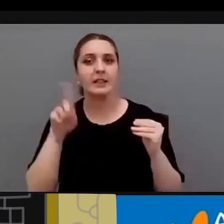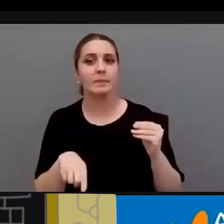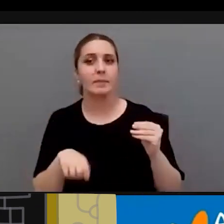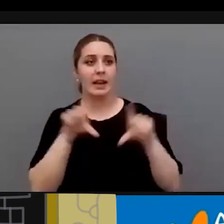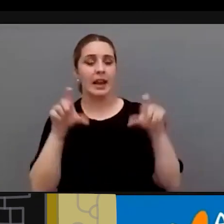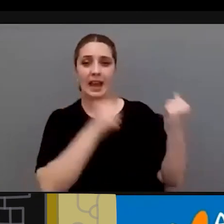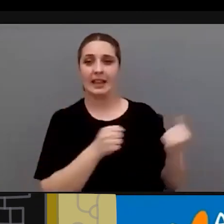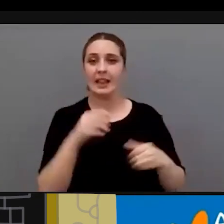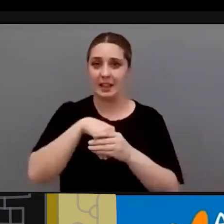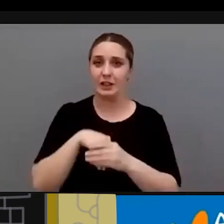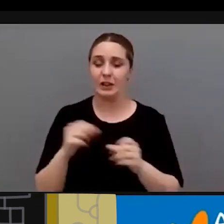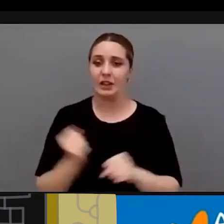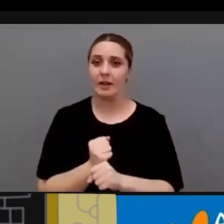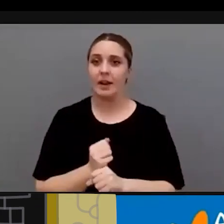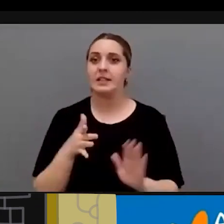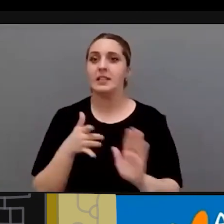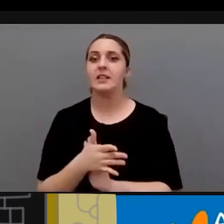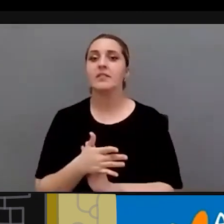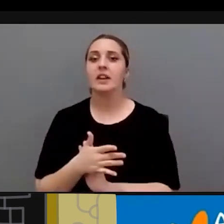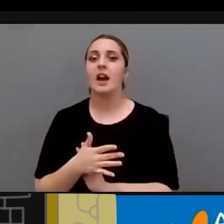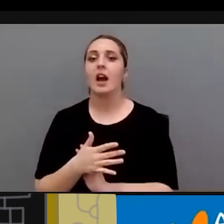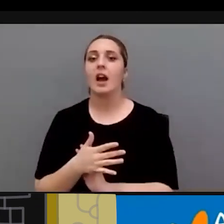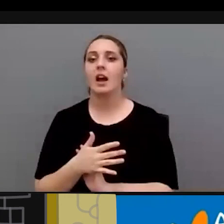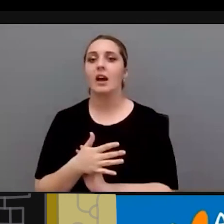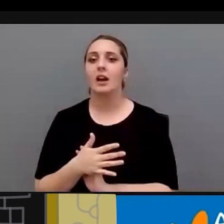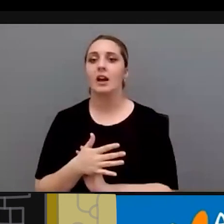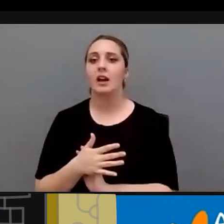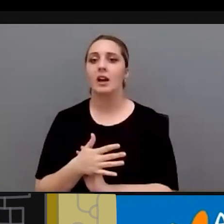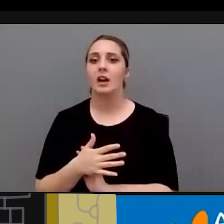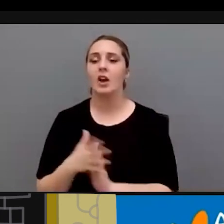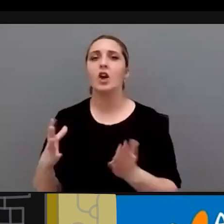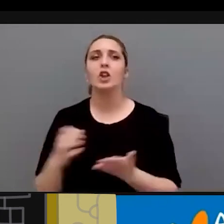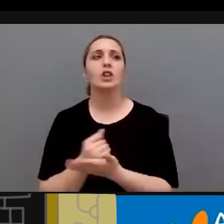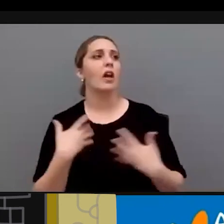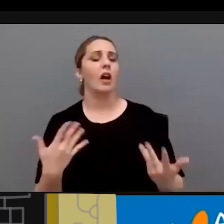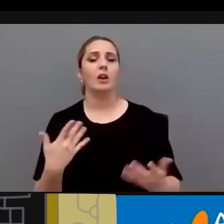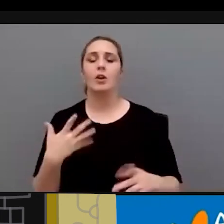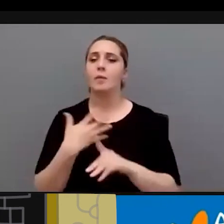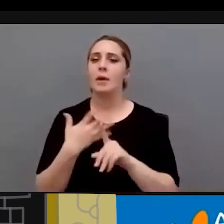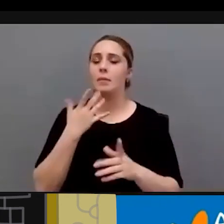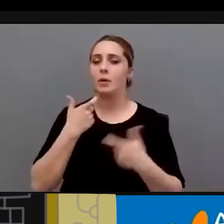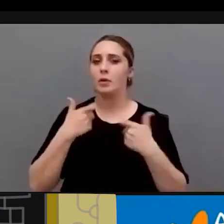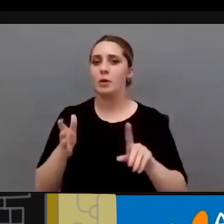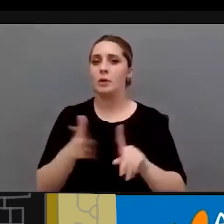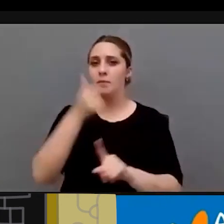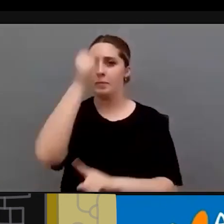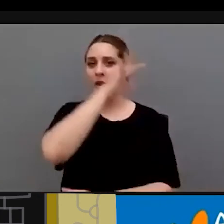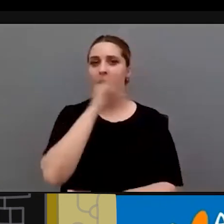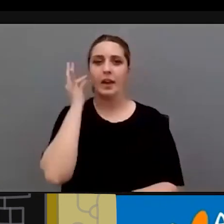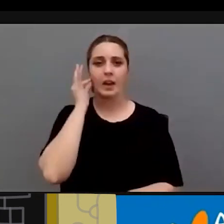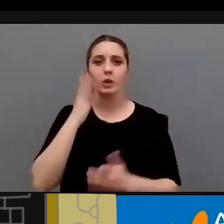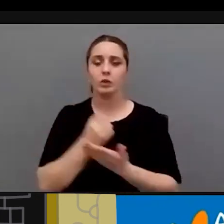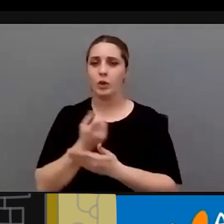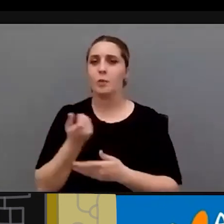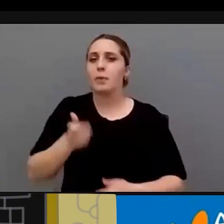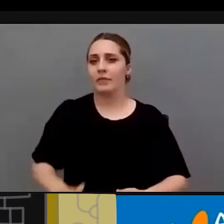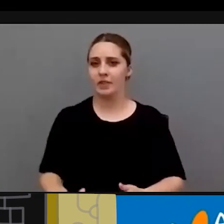quiero decir que no pensemos que todo es andar por casa en el ámbito de la violencia de género está todo muy profesionalizado que a veces